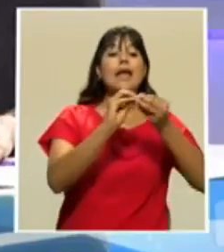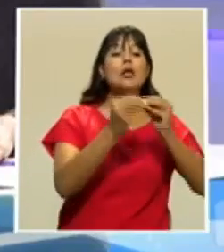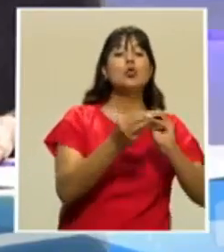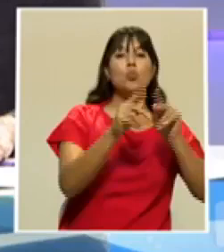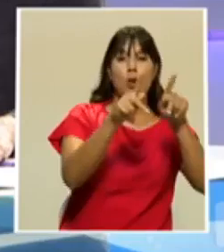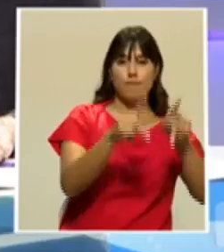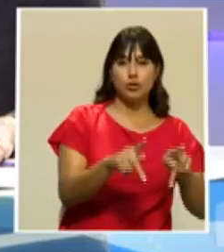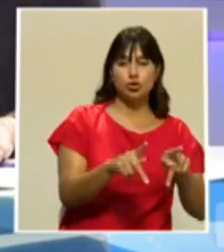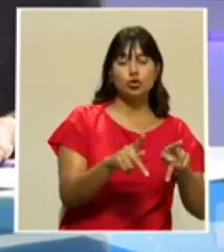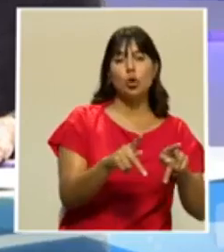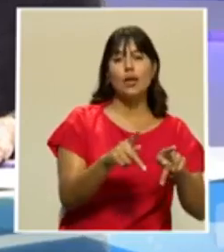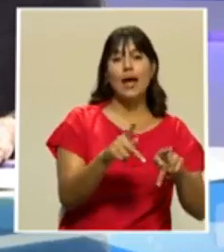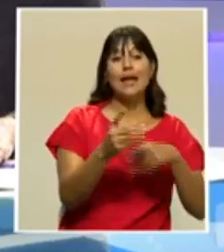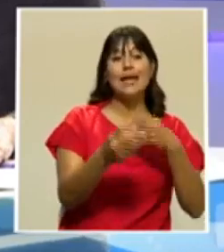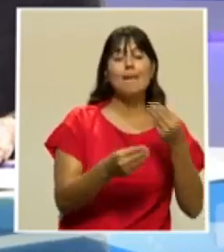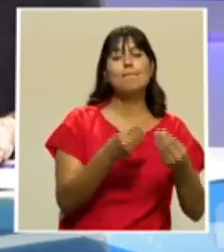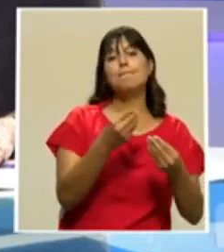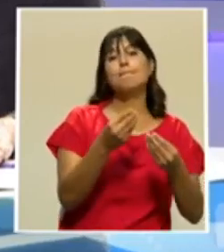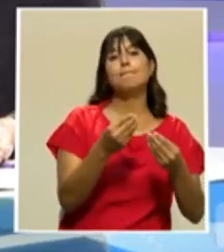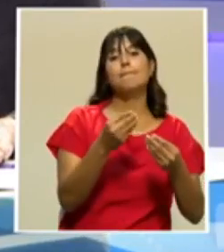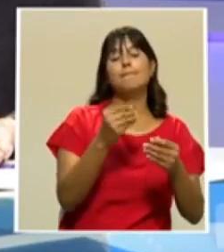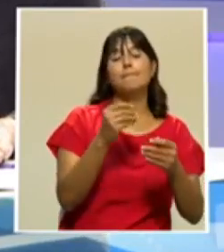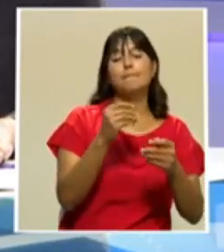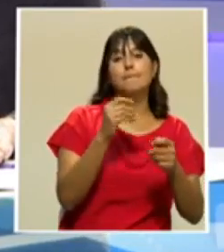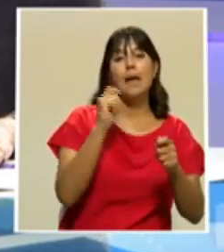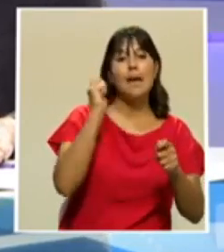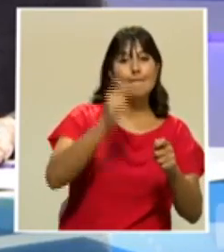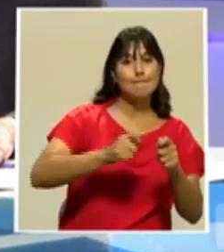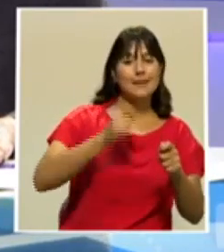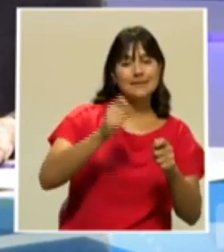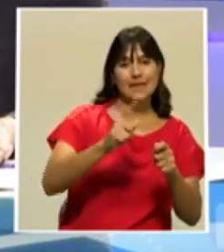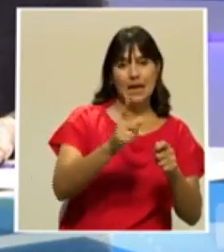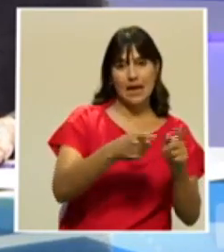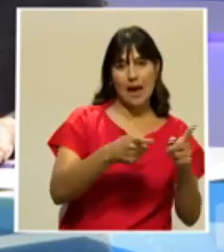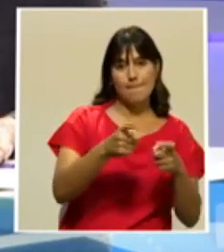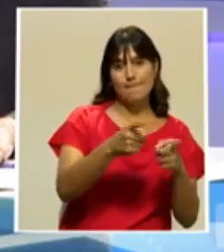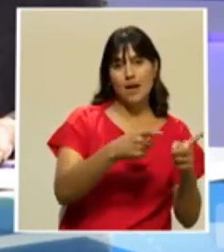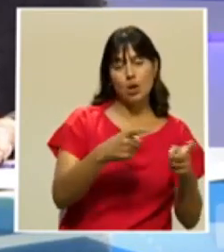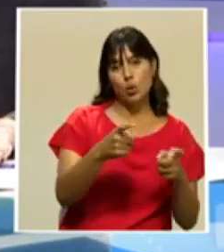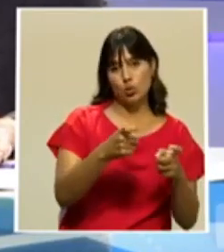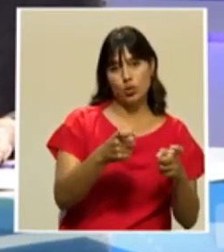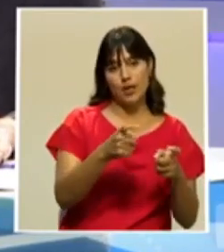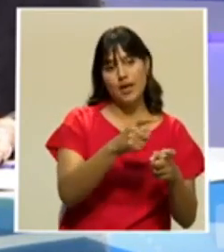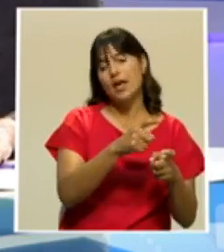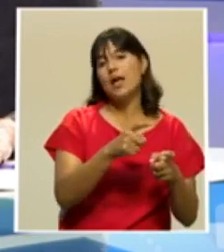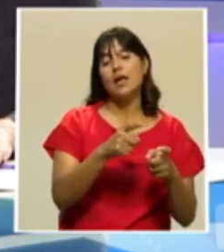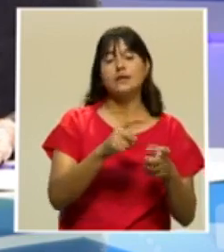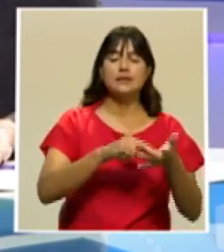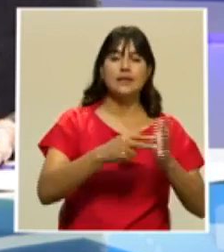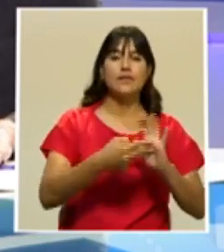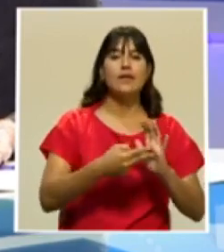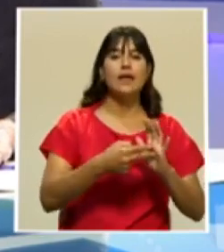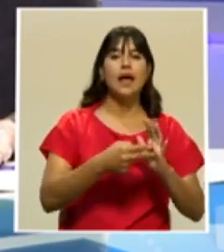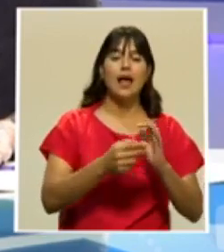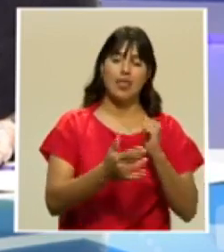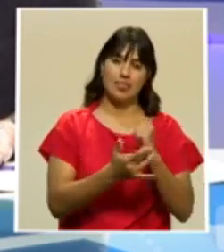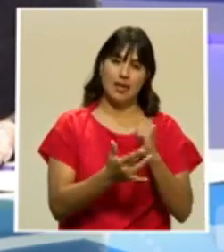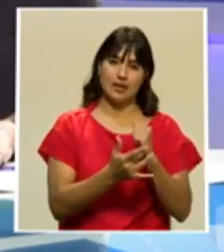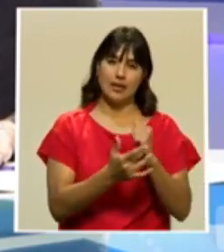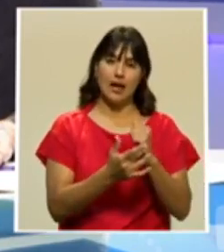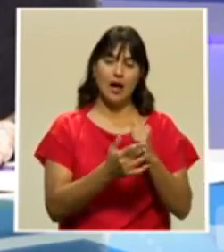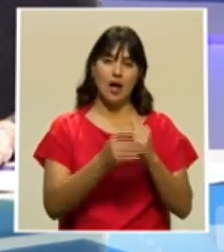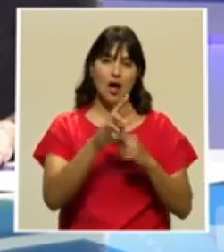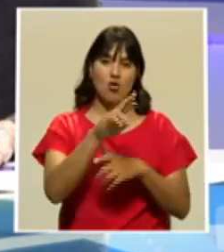que se dedica a la pesca del camarón silvestre, o sea, los que hacen la pesca de arrastre, versus la